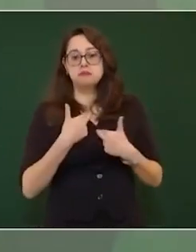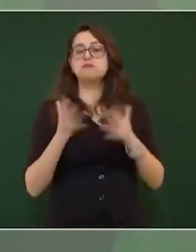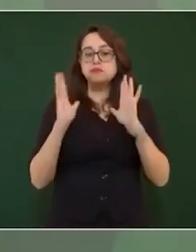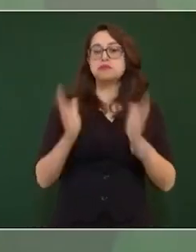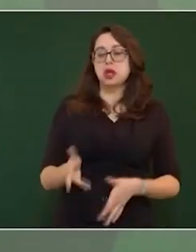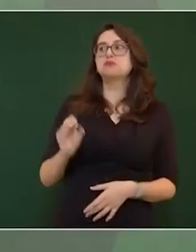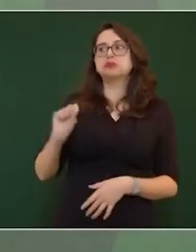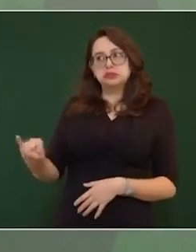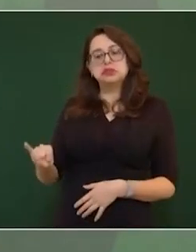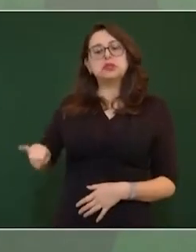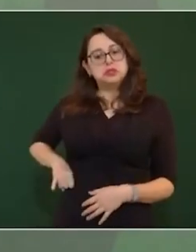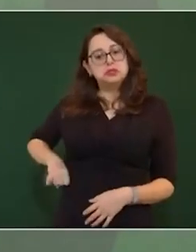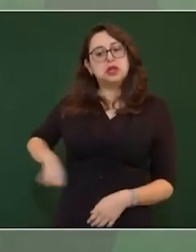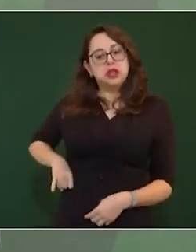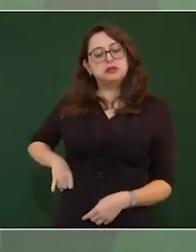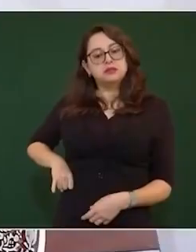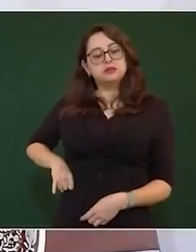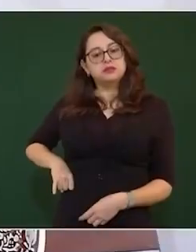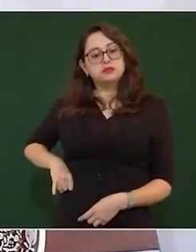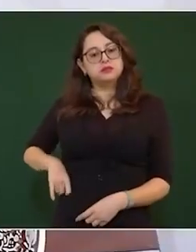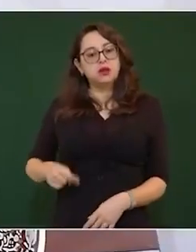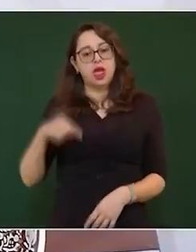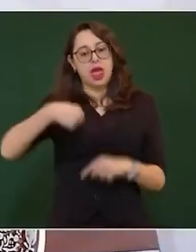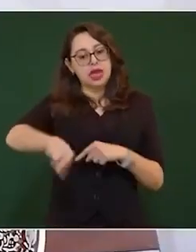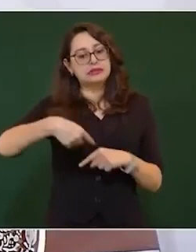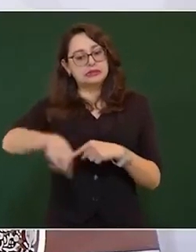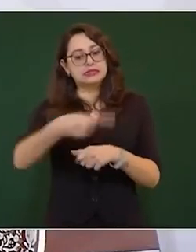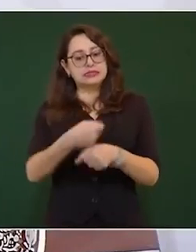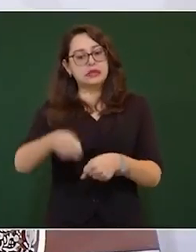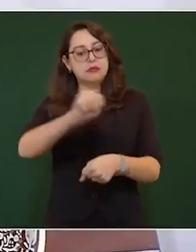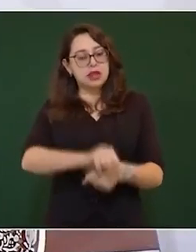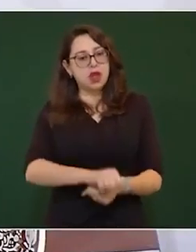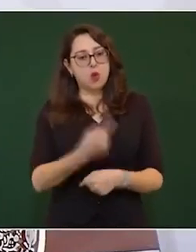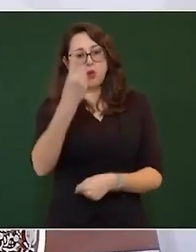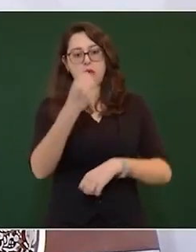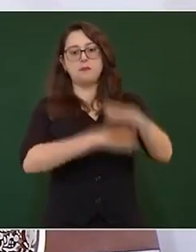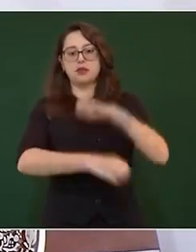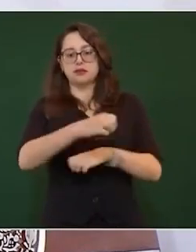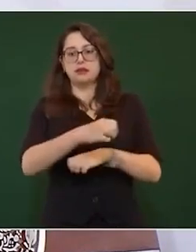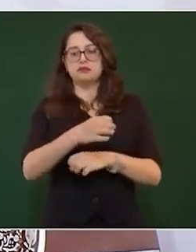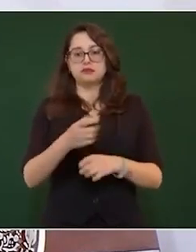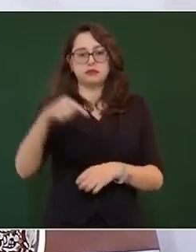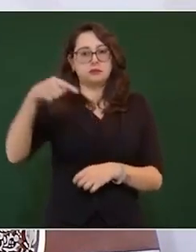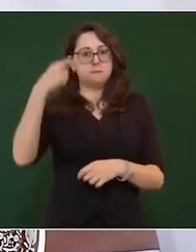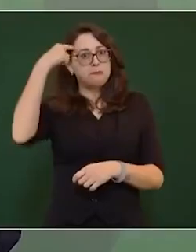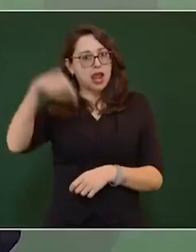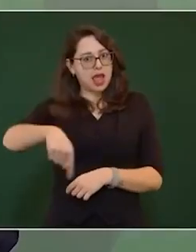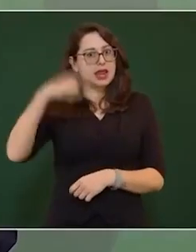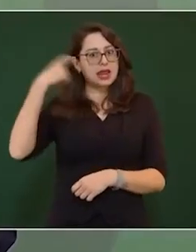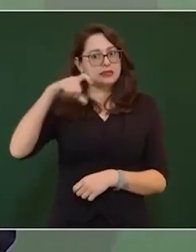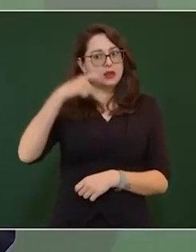ferroviaria que tiene la concesión aquí y en otras partes y seguramente